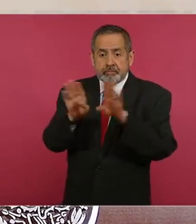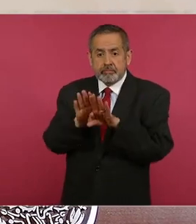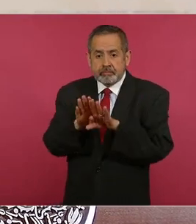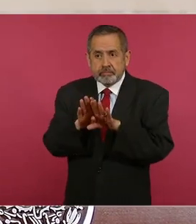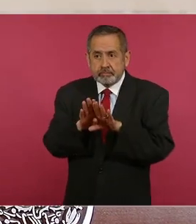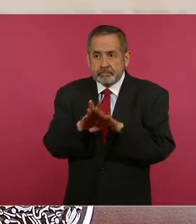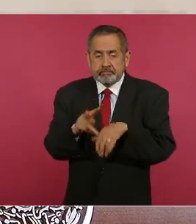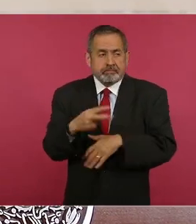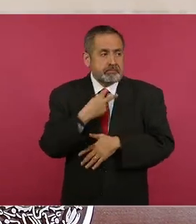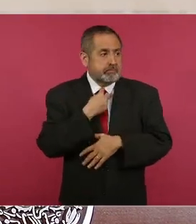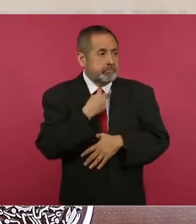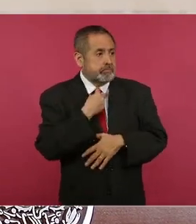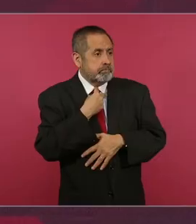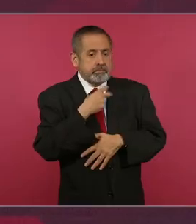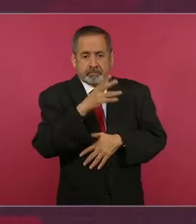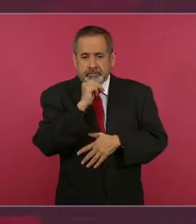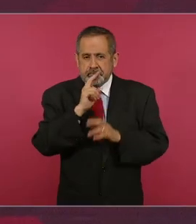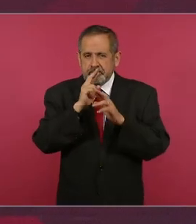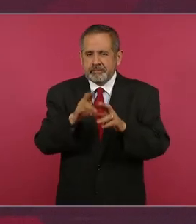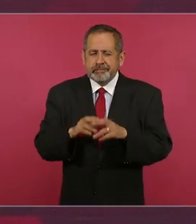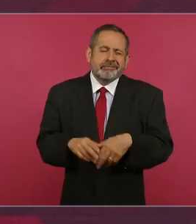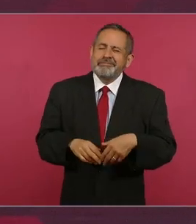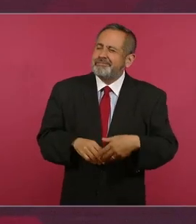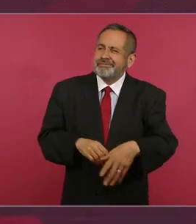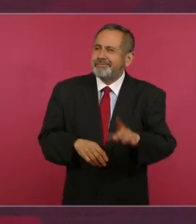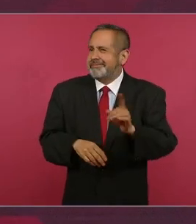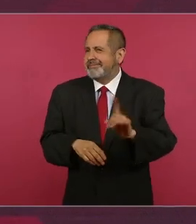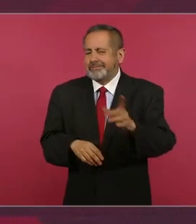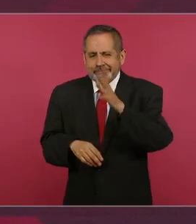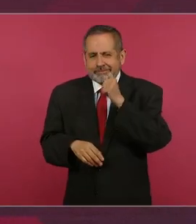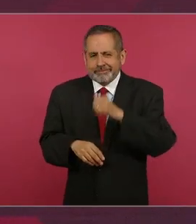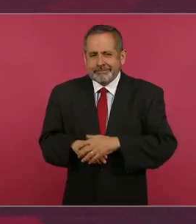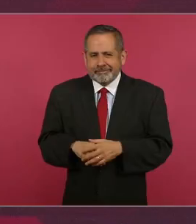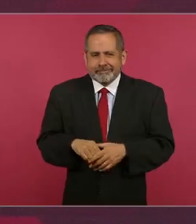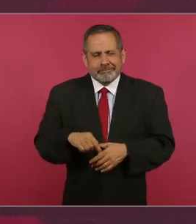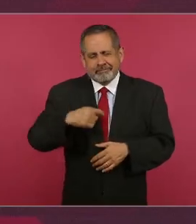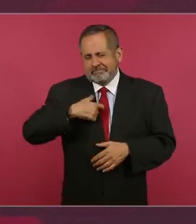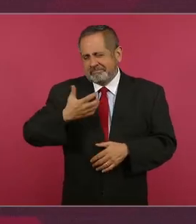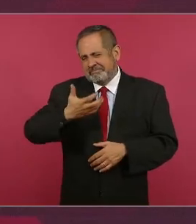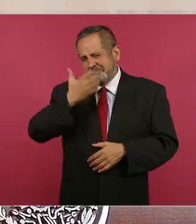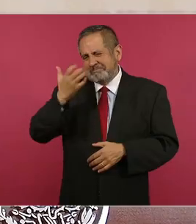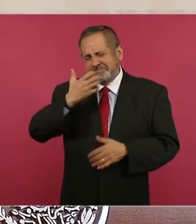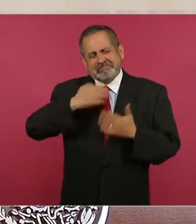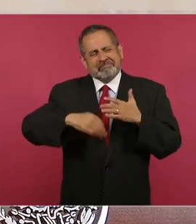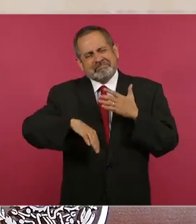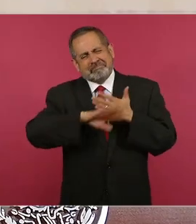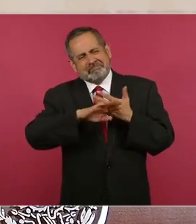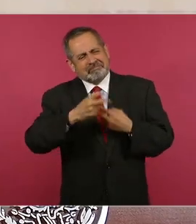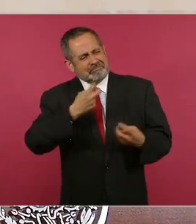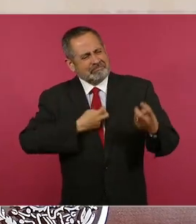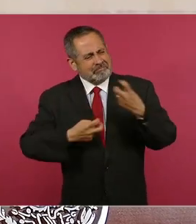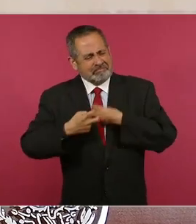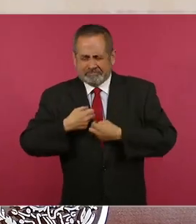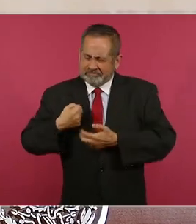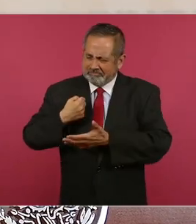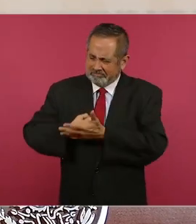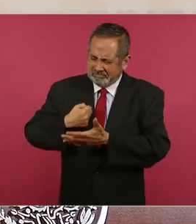indefensión. Desde luego estamos acostumbrados a luchar.